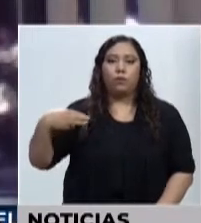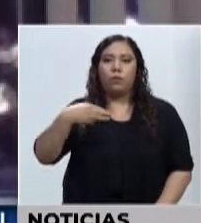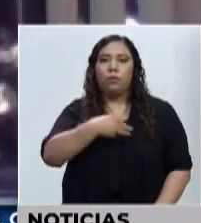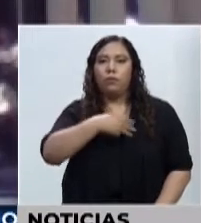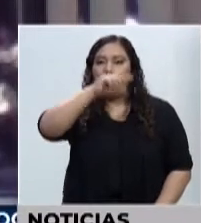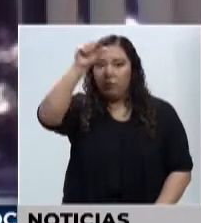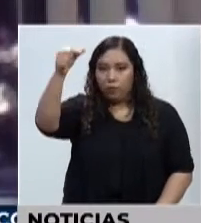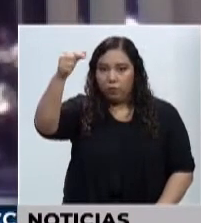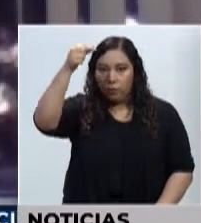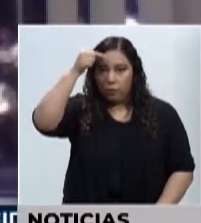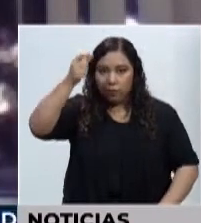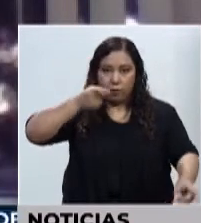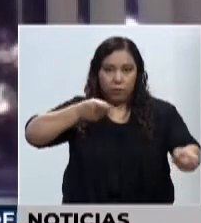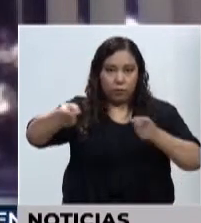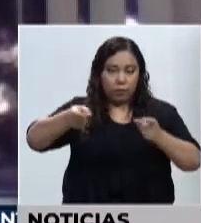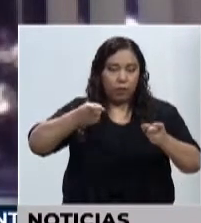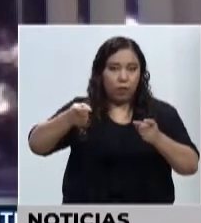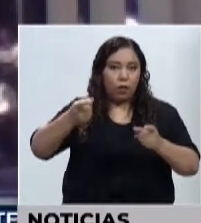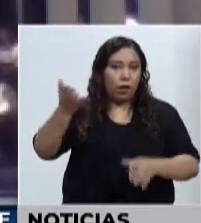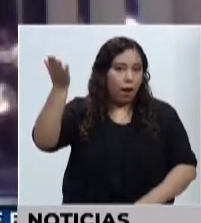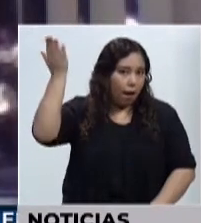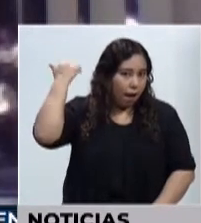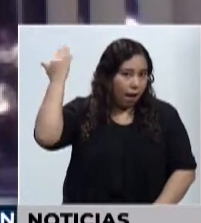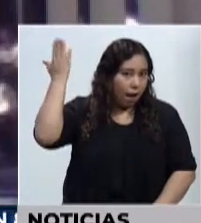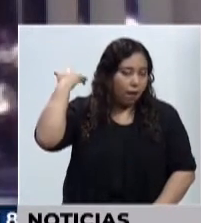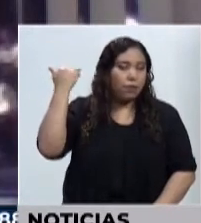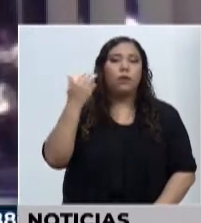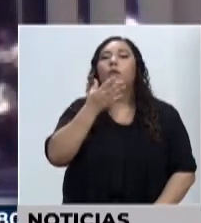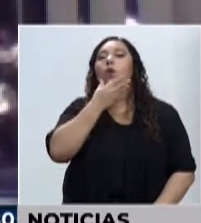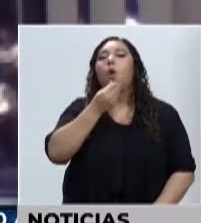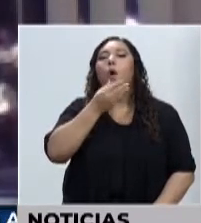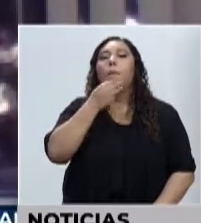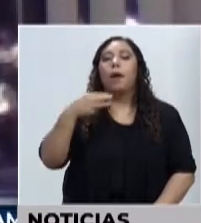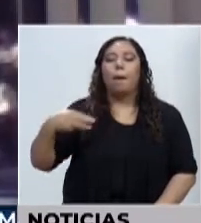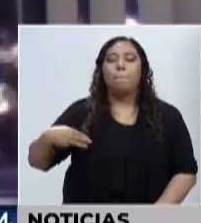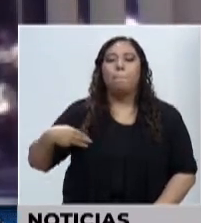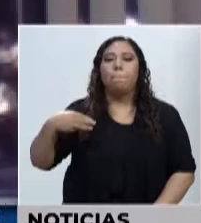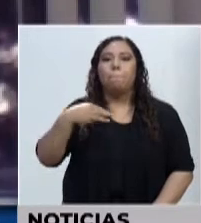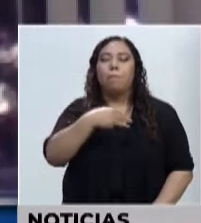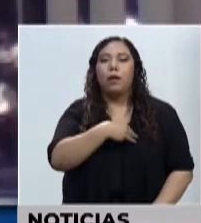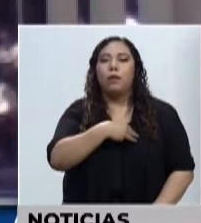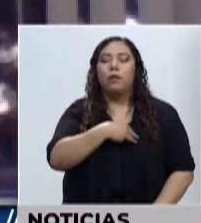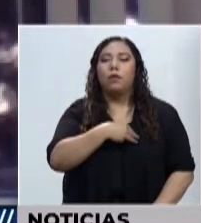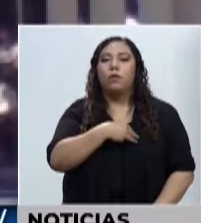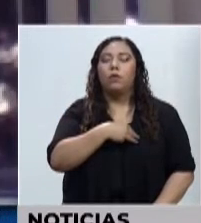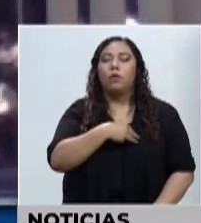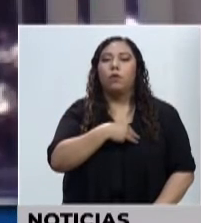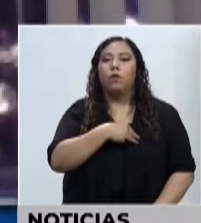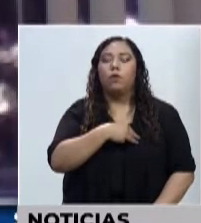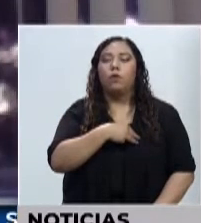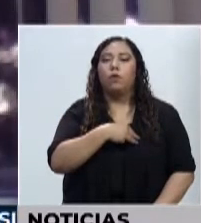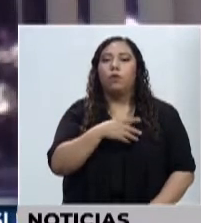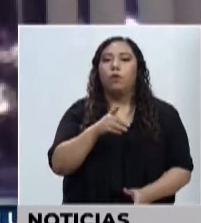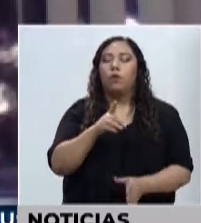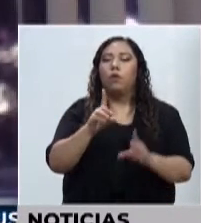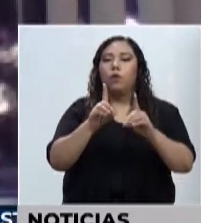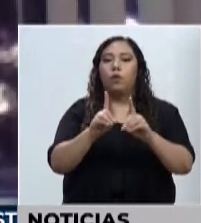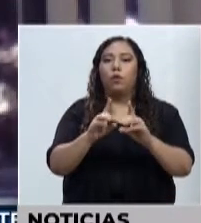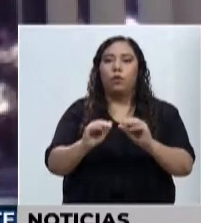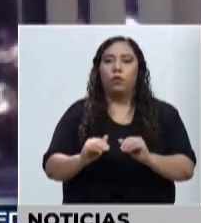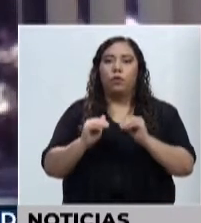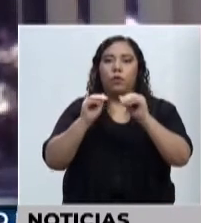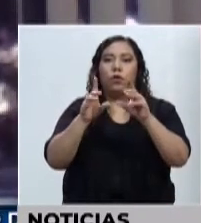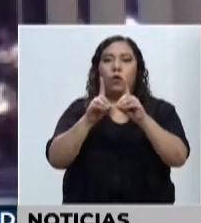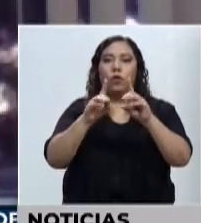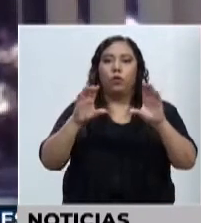de Gobierno, cuando era ministro el doctor Jorge Ramón Hernández Arcerro, con todo su equipo de trabajo y